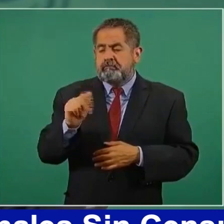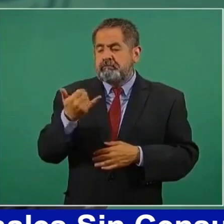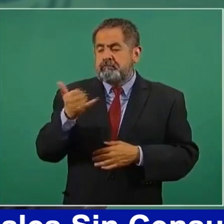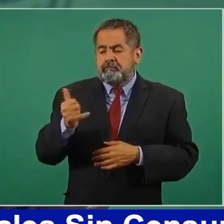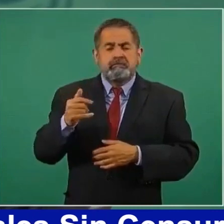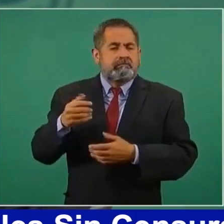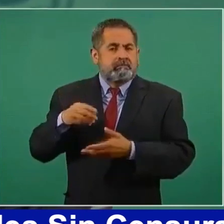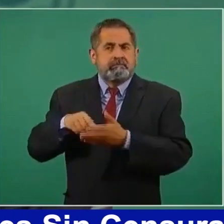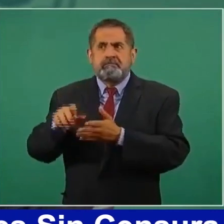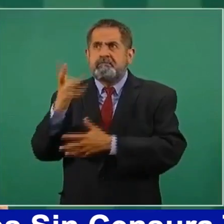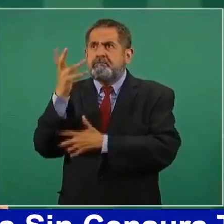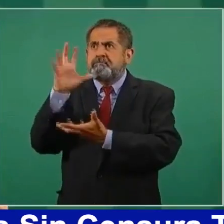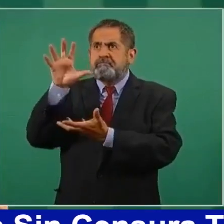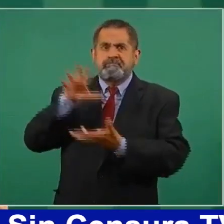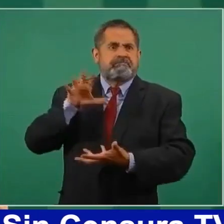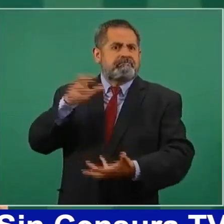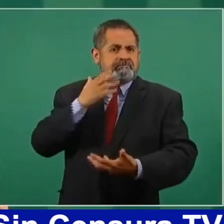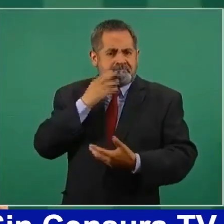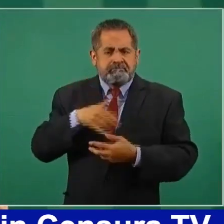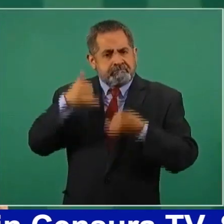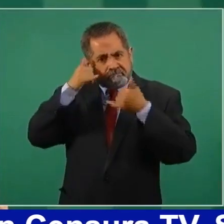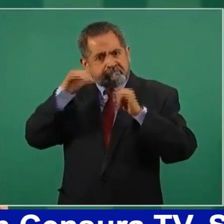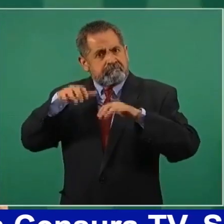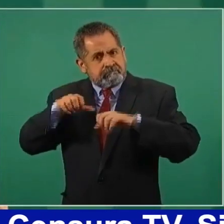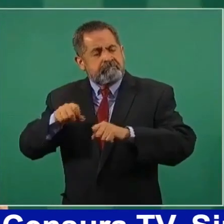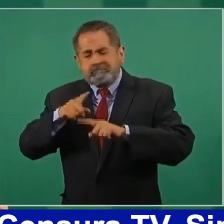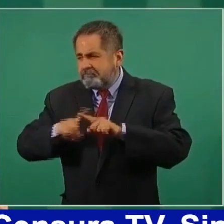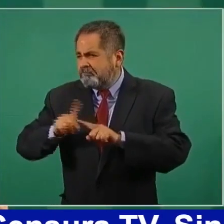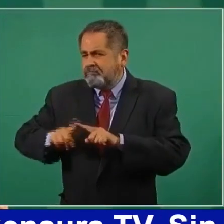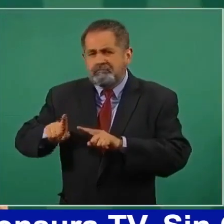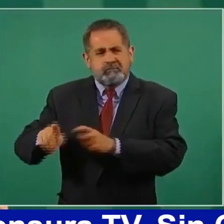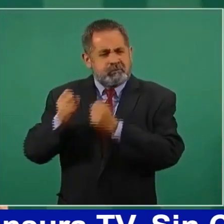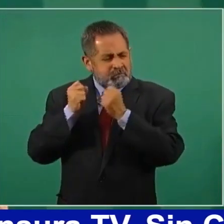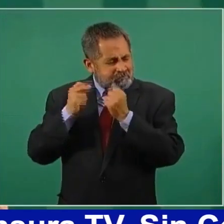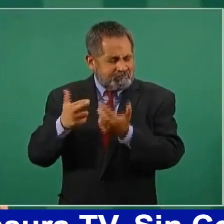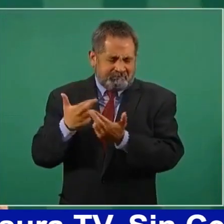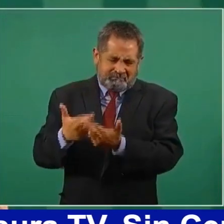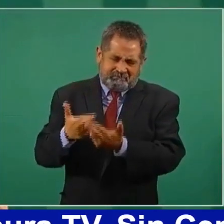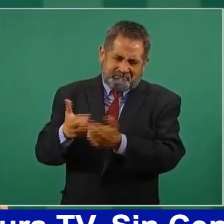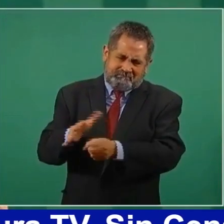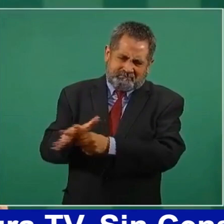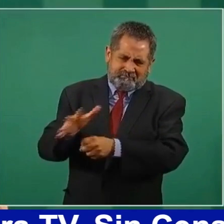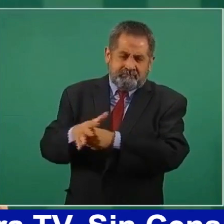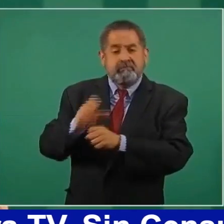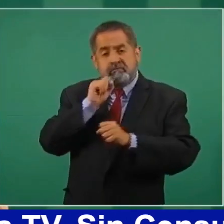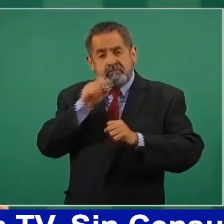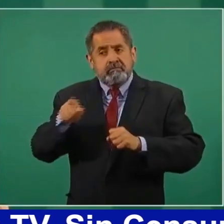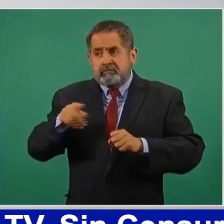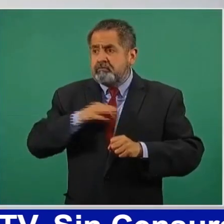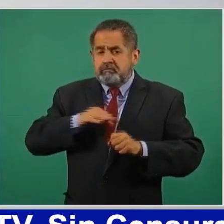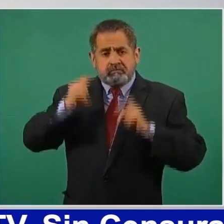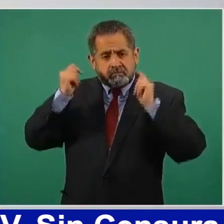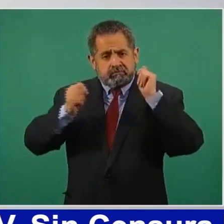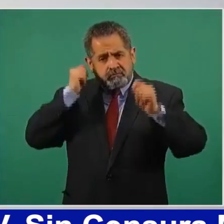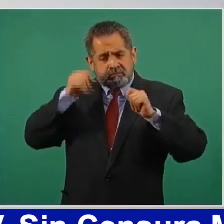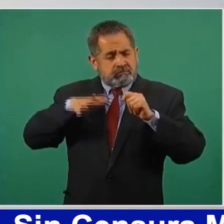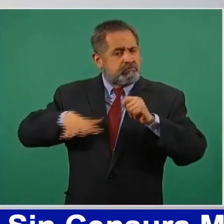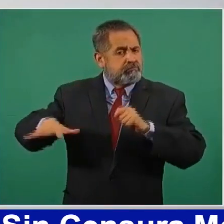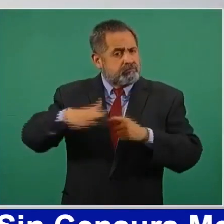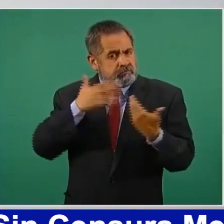de Curoa, Campesinos Unidos de la Región Oaxaqueña. Le digo por qué. Los integrantes de Curoa